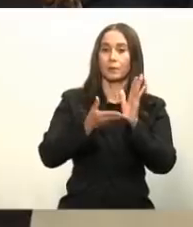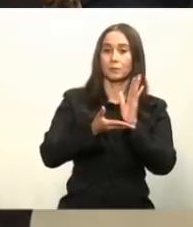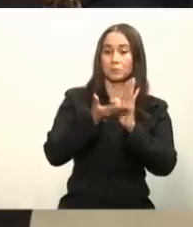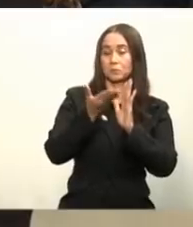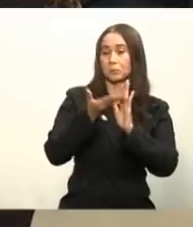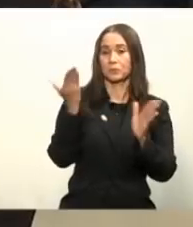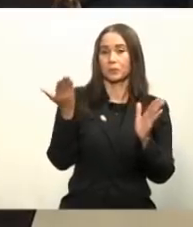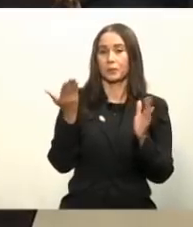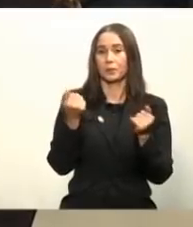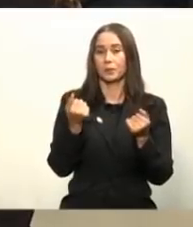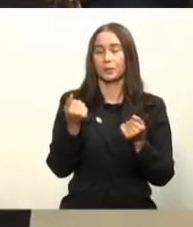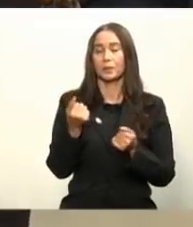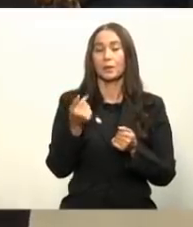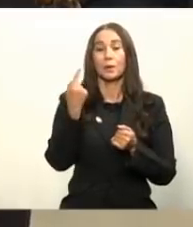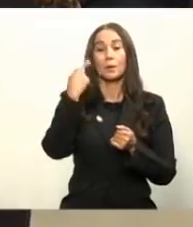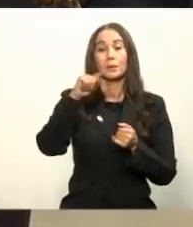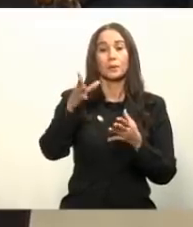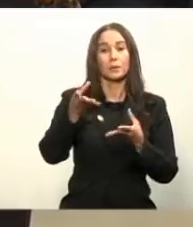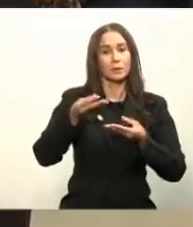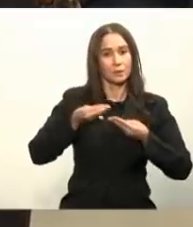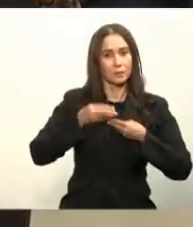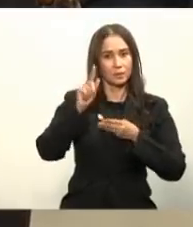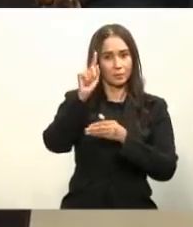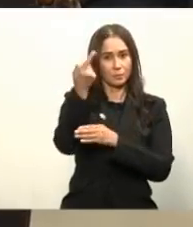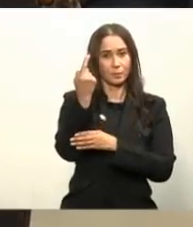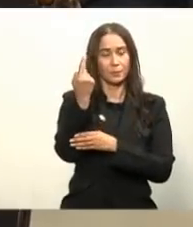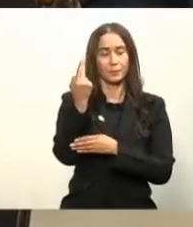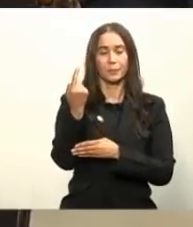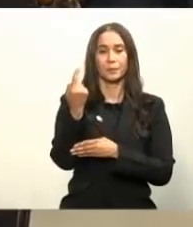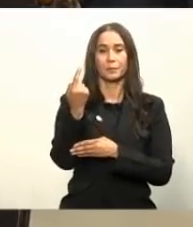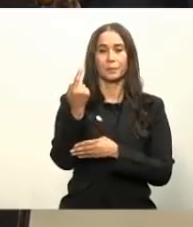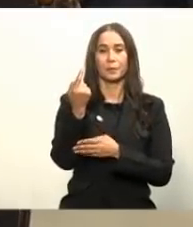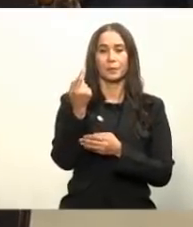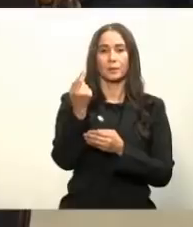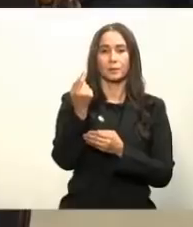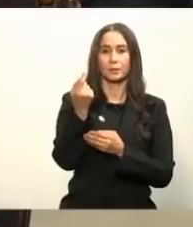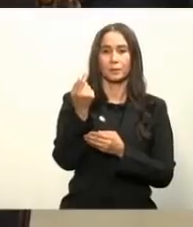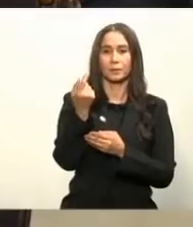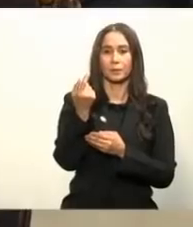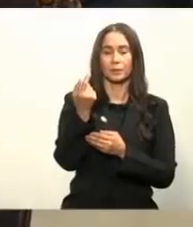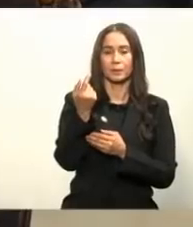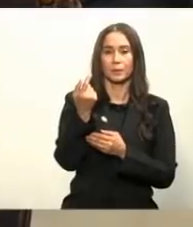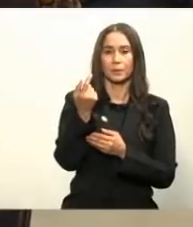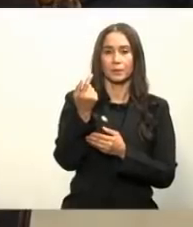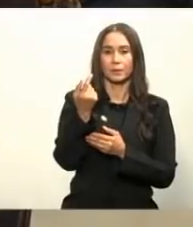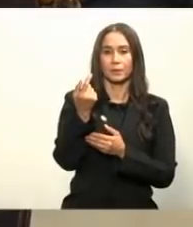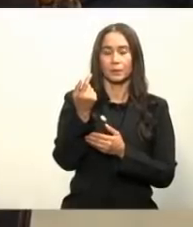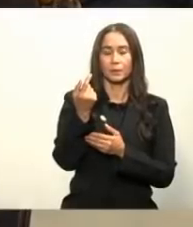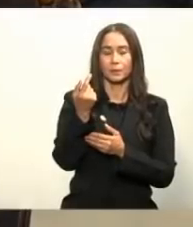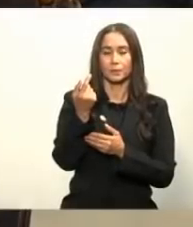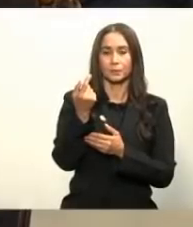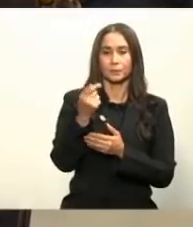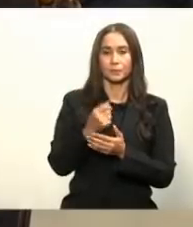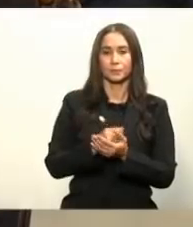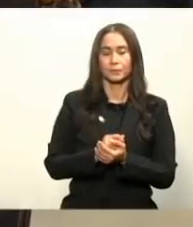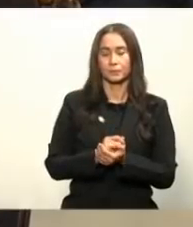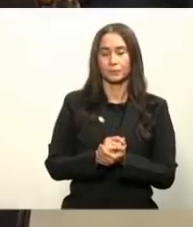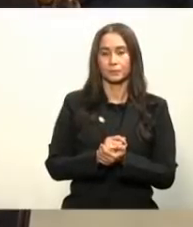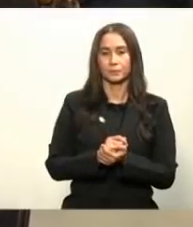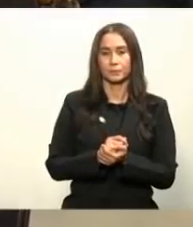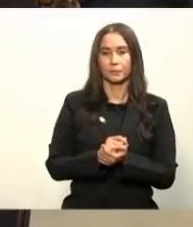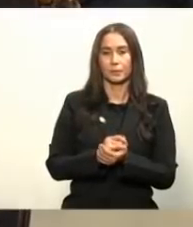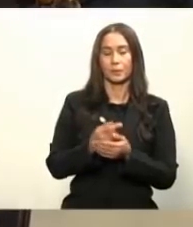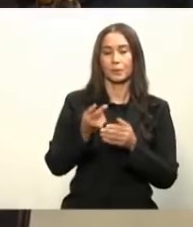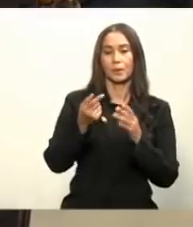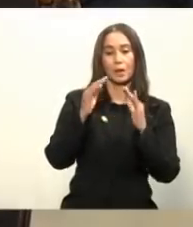encareciendo por eso las que adquirimos primero bueno pues están con a un